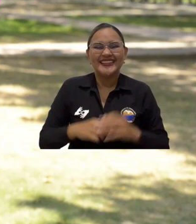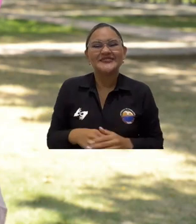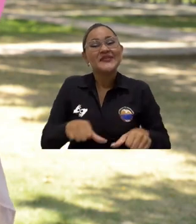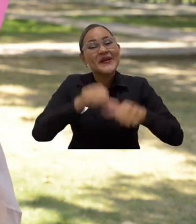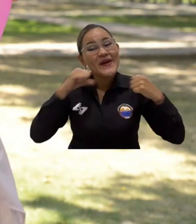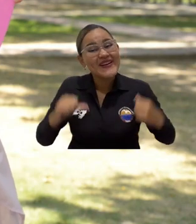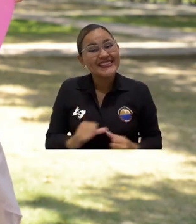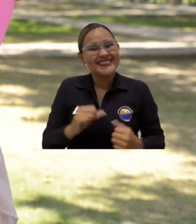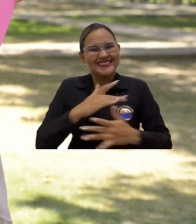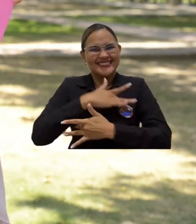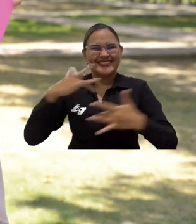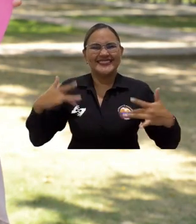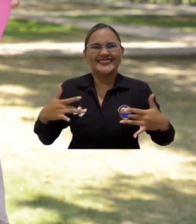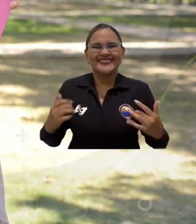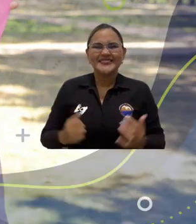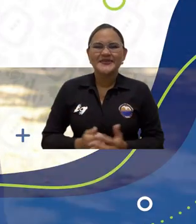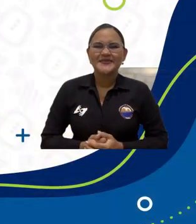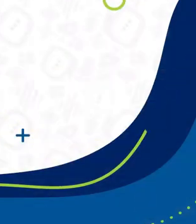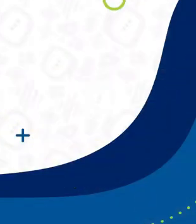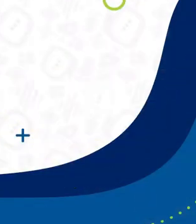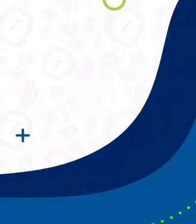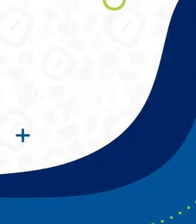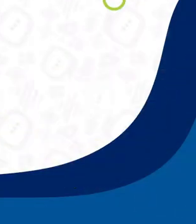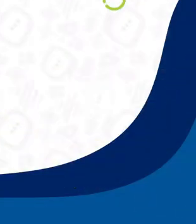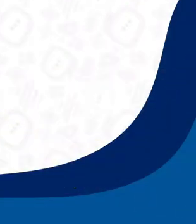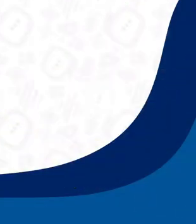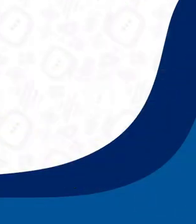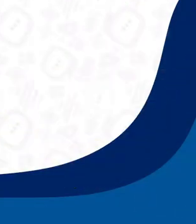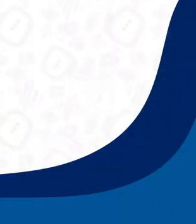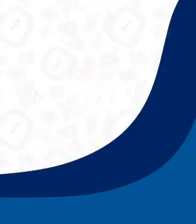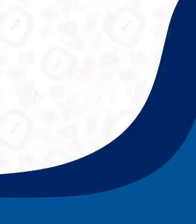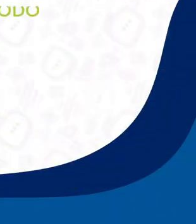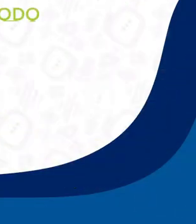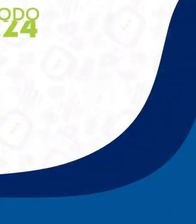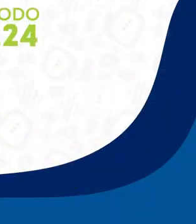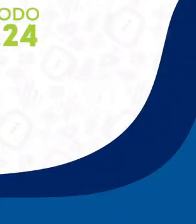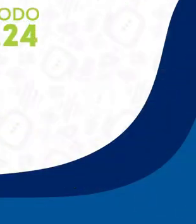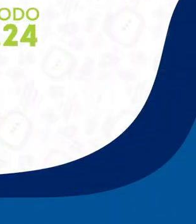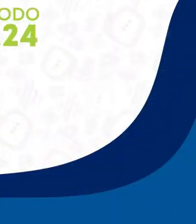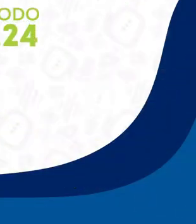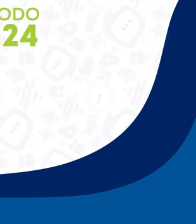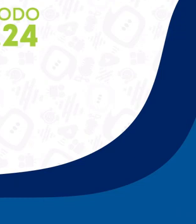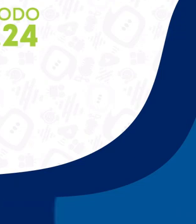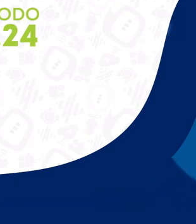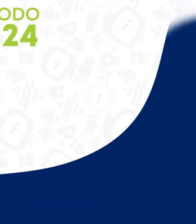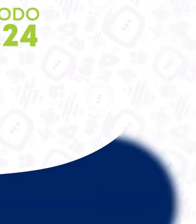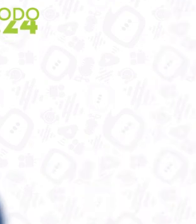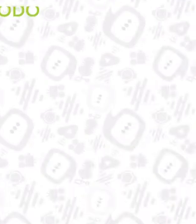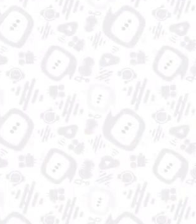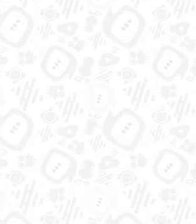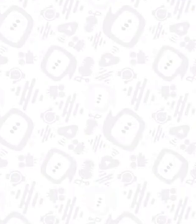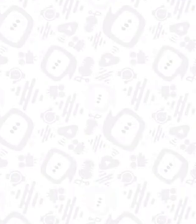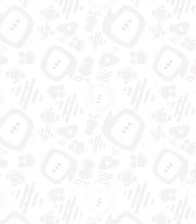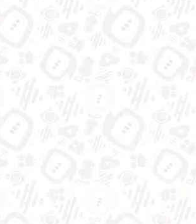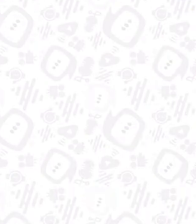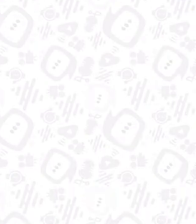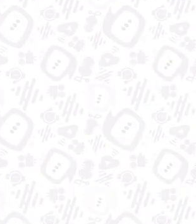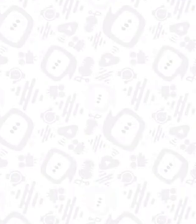Ponle corazón a tu salud. Universidad del Magdalena, aún más incluyente e innovadora. Universidad innovadora.